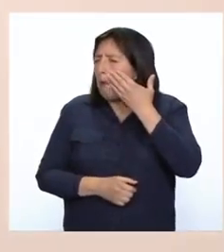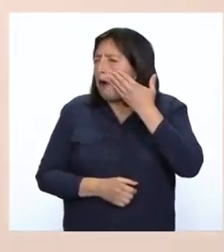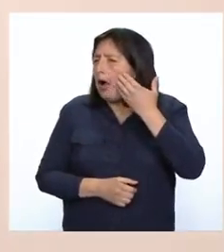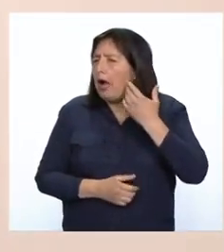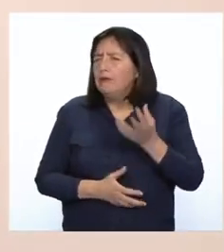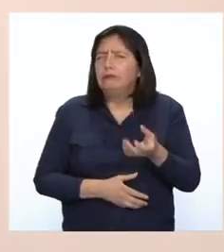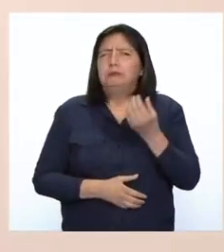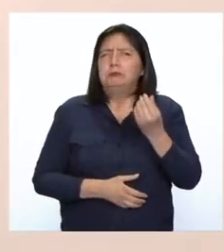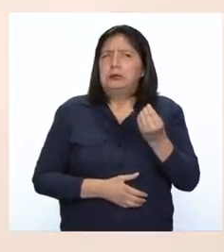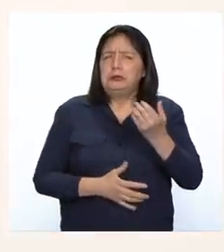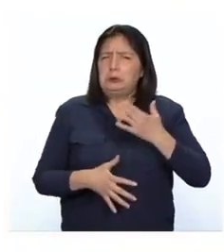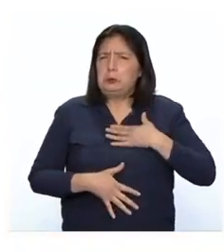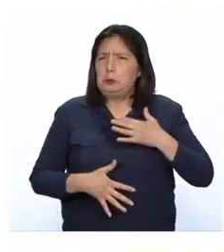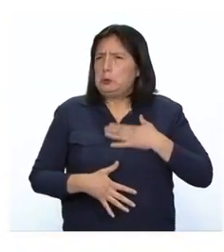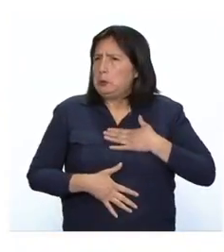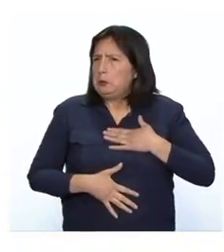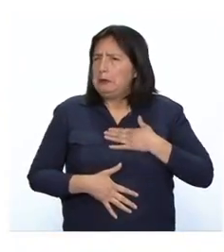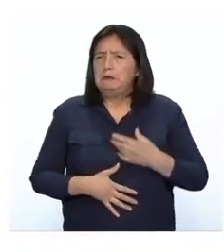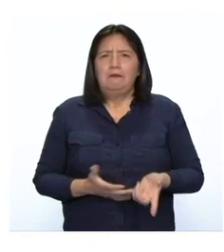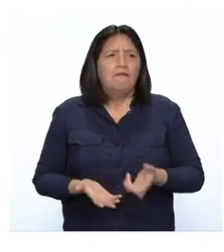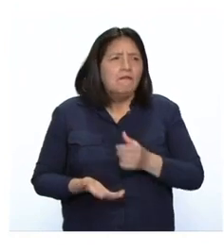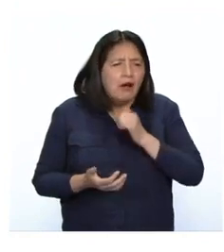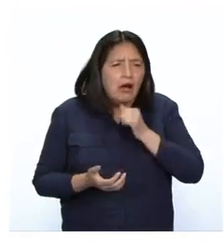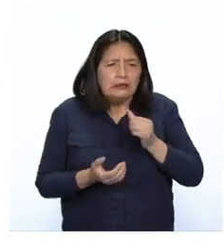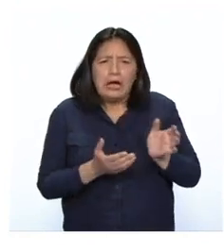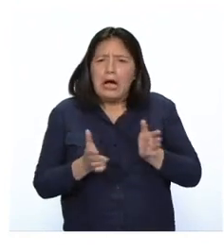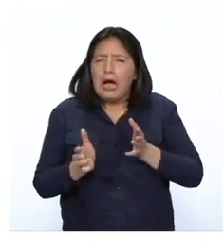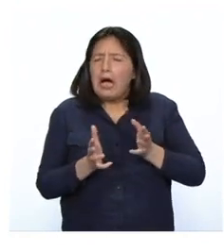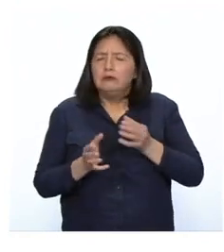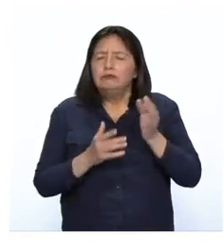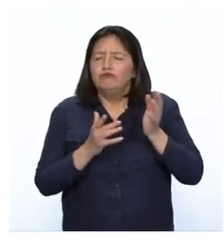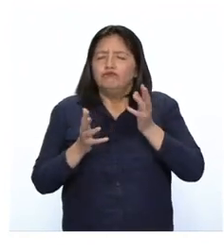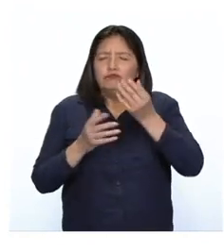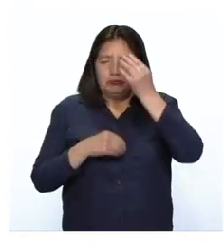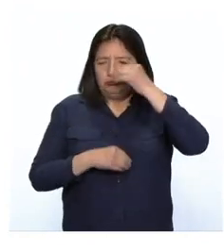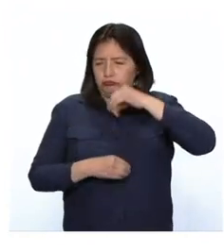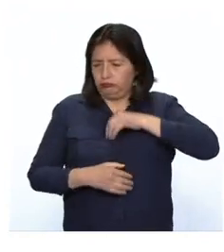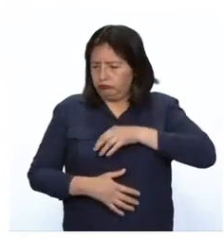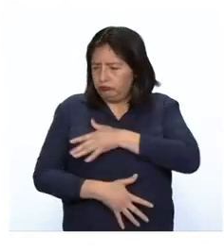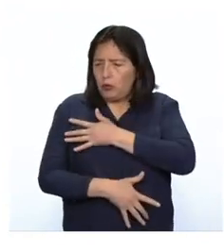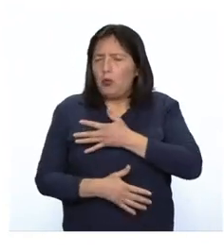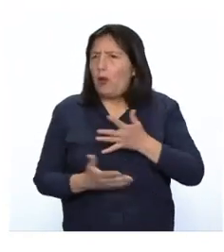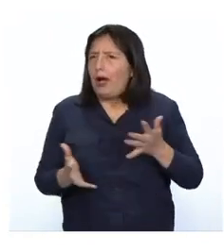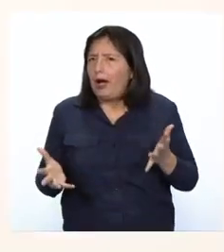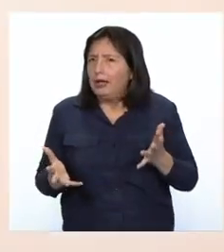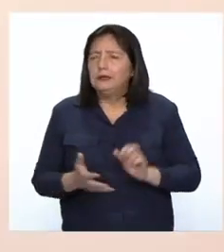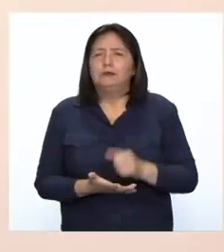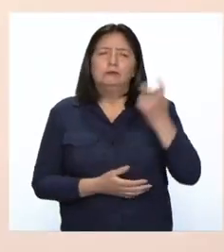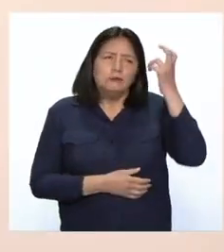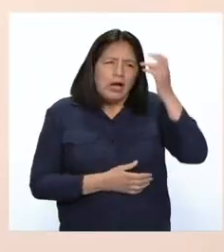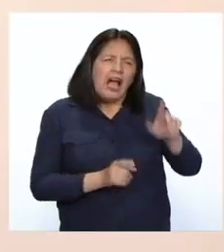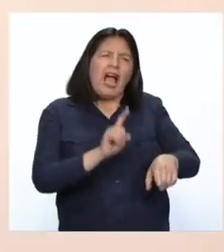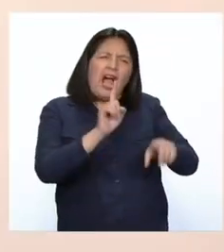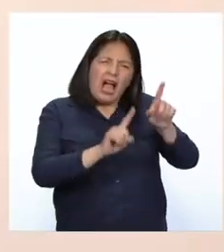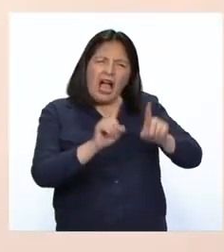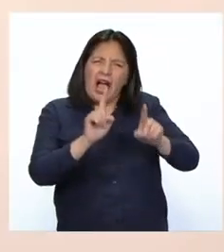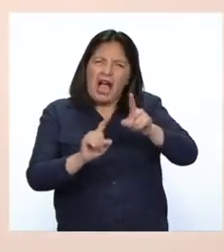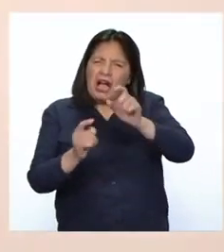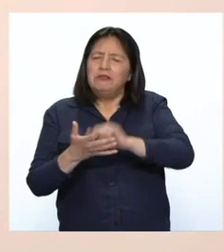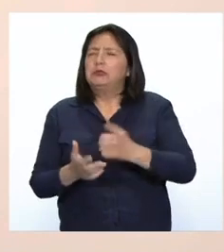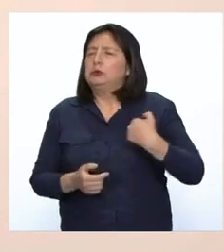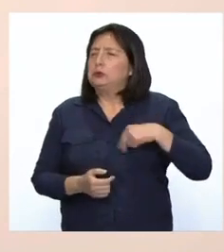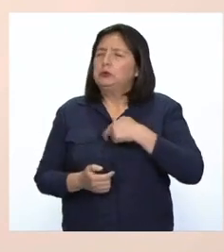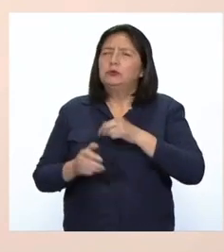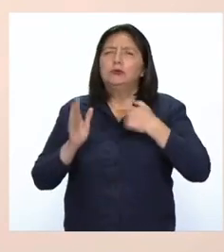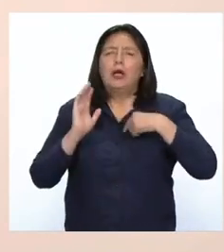es debido a que nuestro cuerpo no tiene la cantidad de oxígeno suficiente. A veces también nos pasa que cuando queremos estar